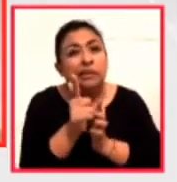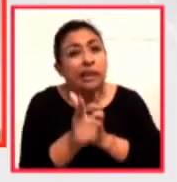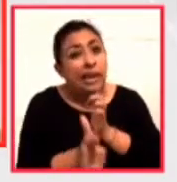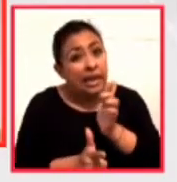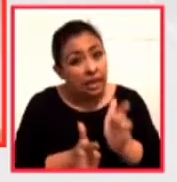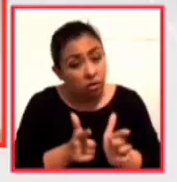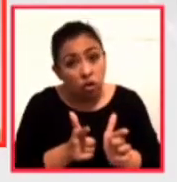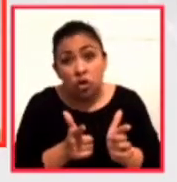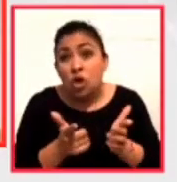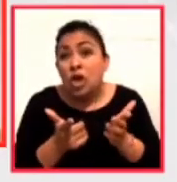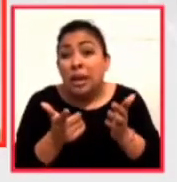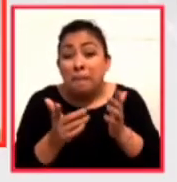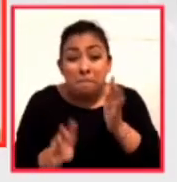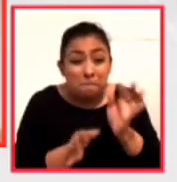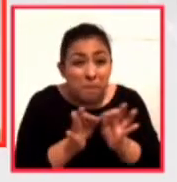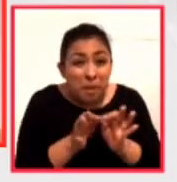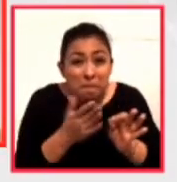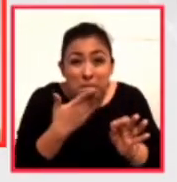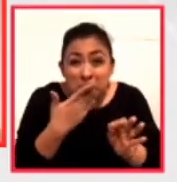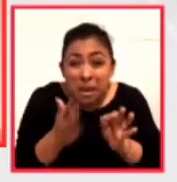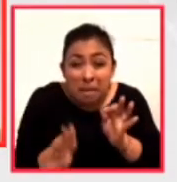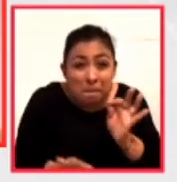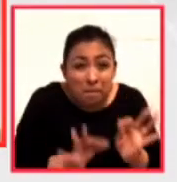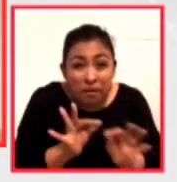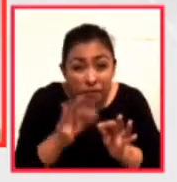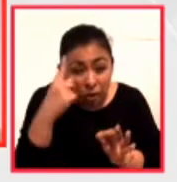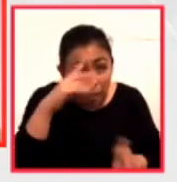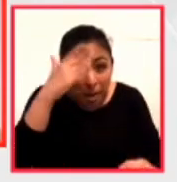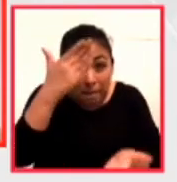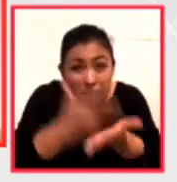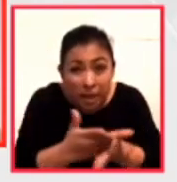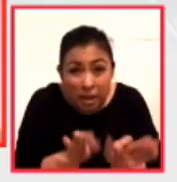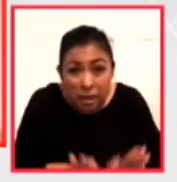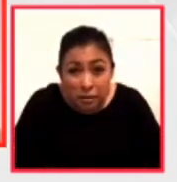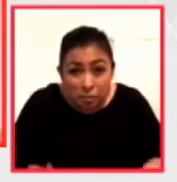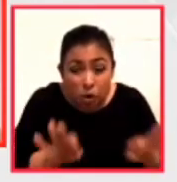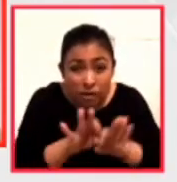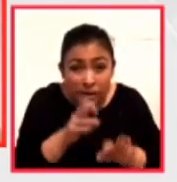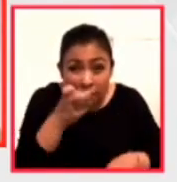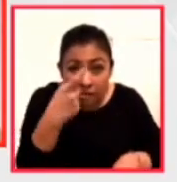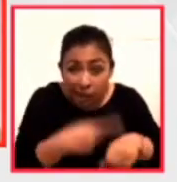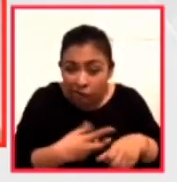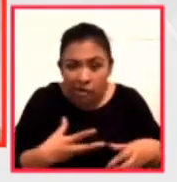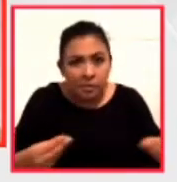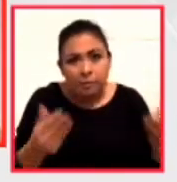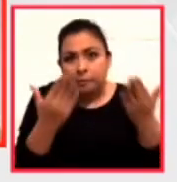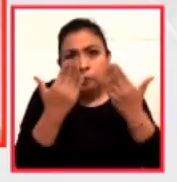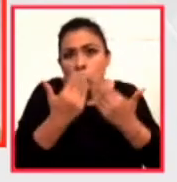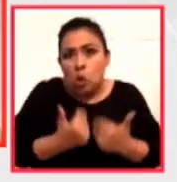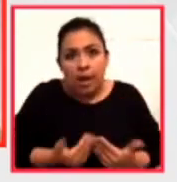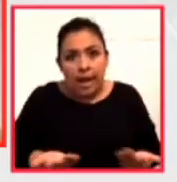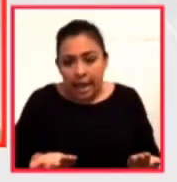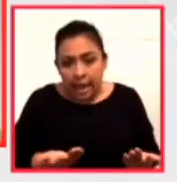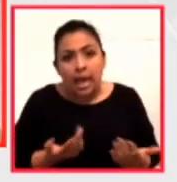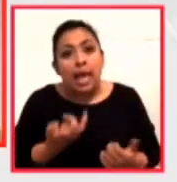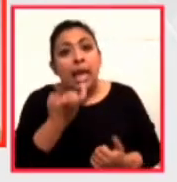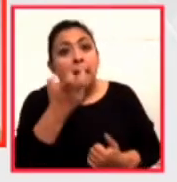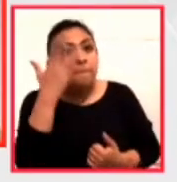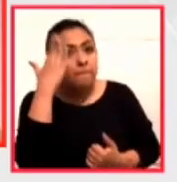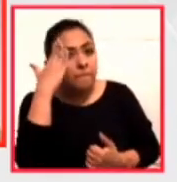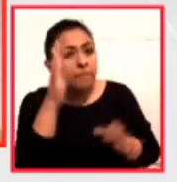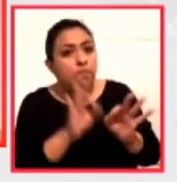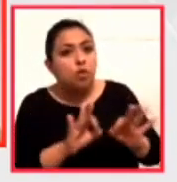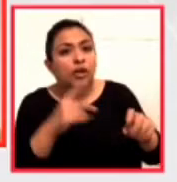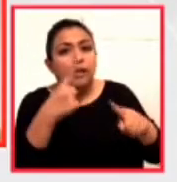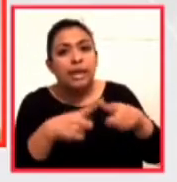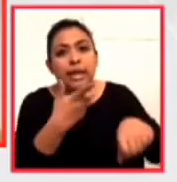no han tenido la asertividad para contener de manera importante esta pandemia. Aquí viene el protagonismo de Estados Unidos,